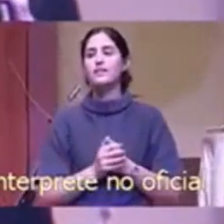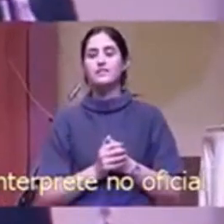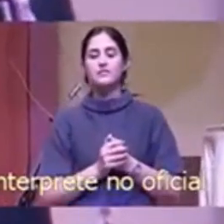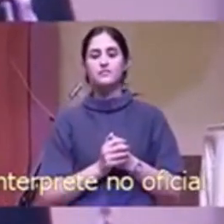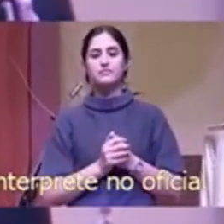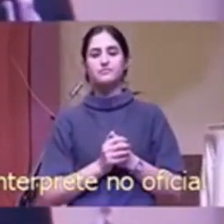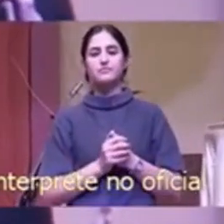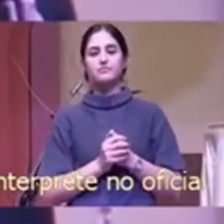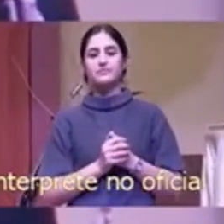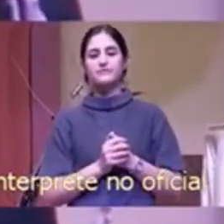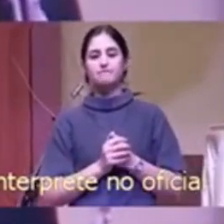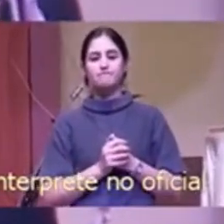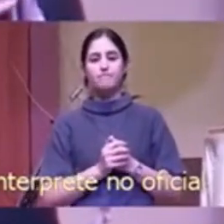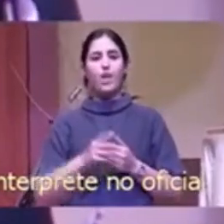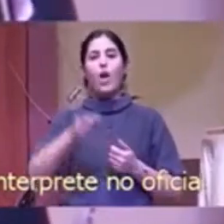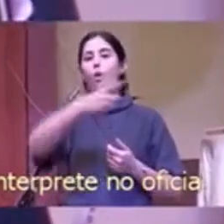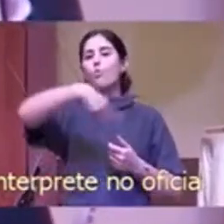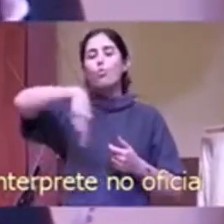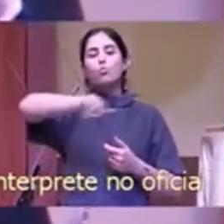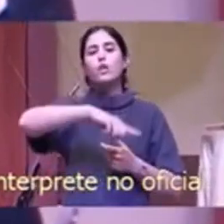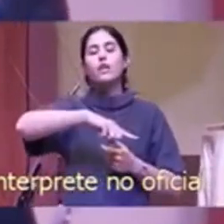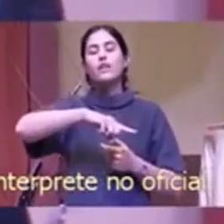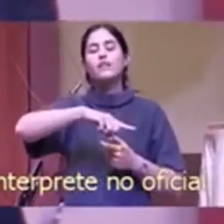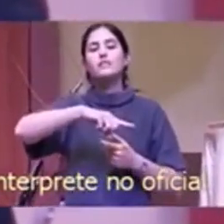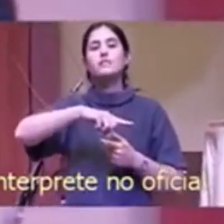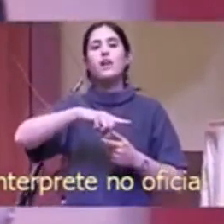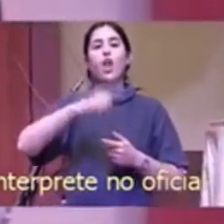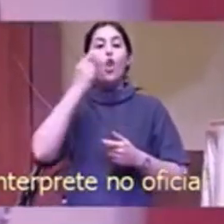Hablemos en serio, ustedes tienen un ministerio internacional.